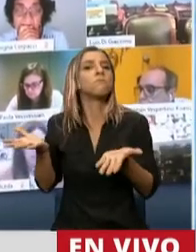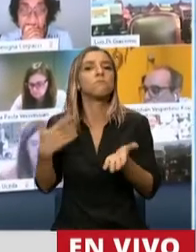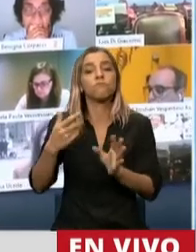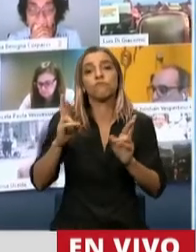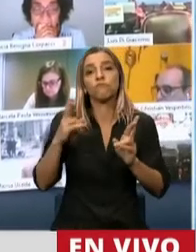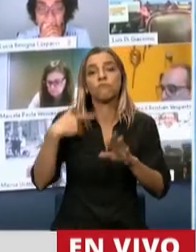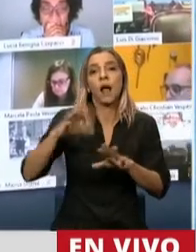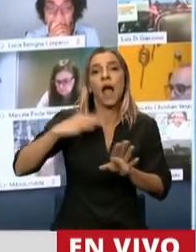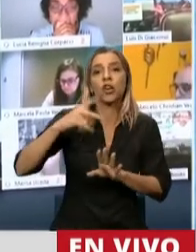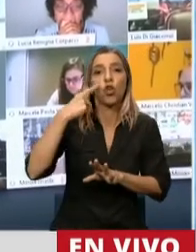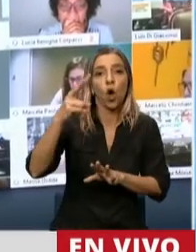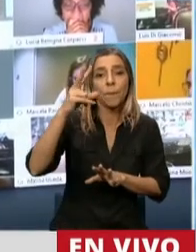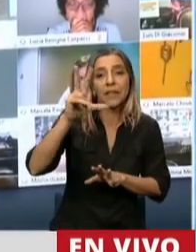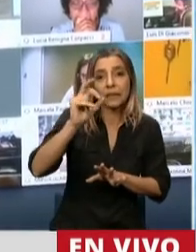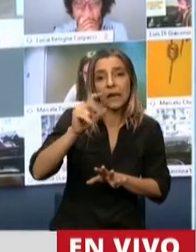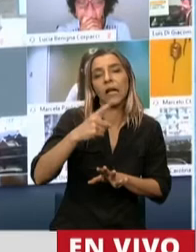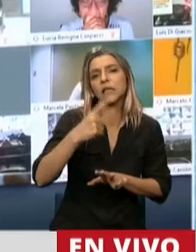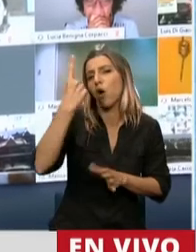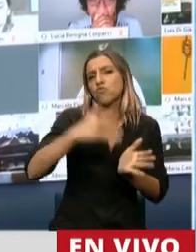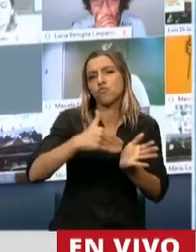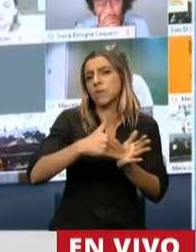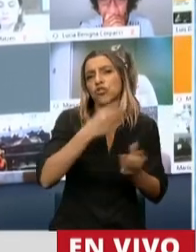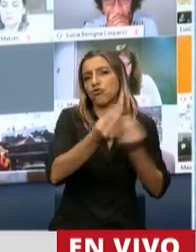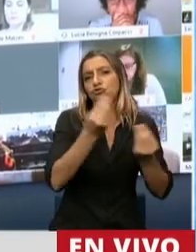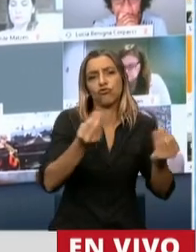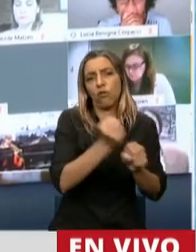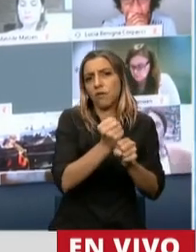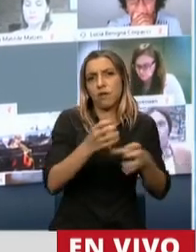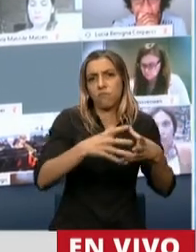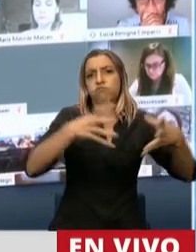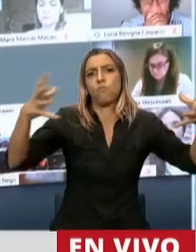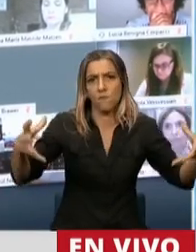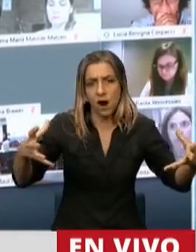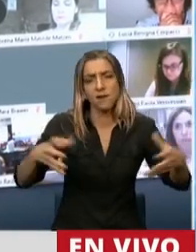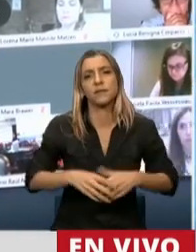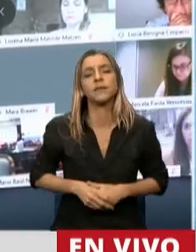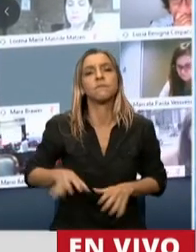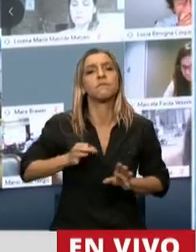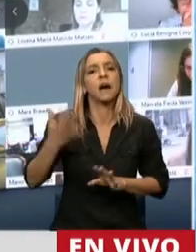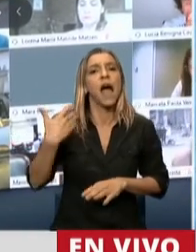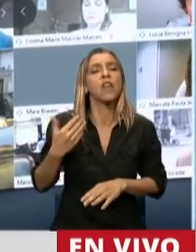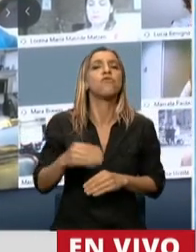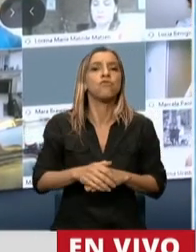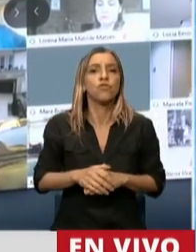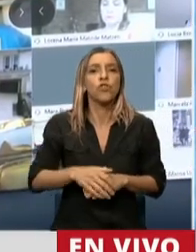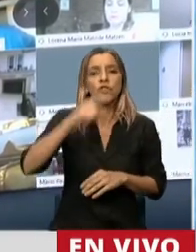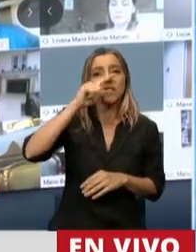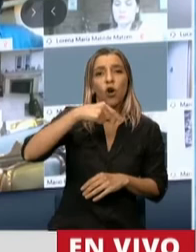2030 tengamos más de un millón de puestos de trabajo de calidad en este sector. En el 2019 se exportó 7